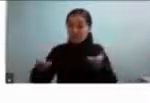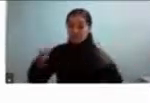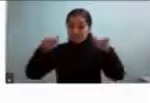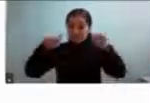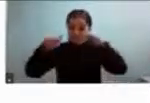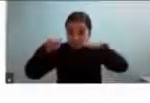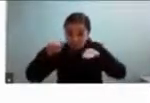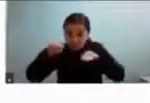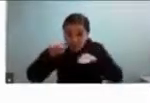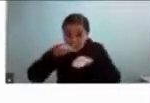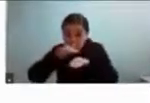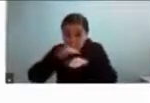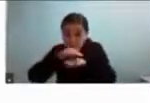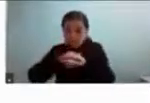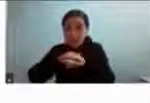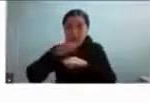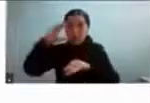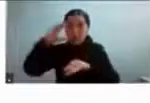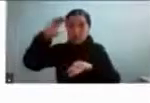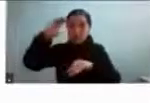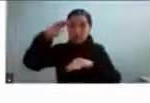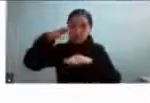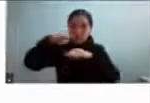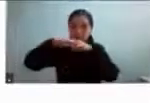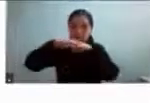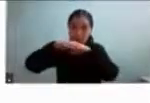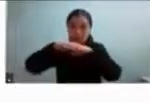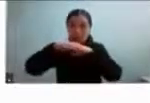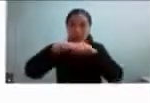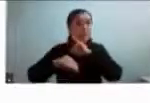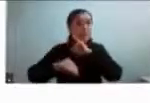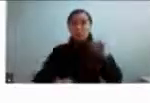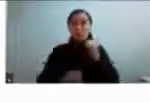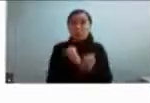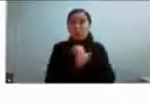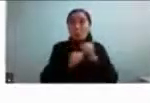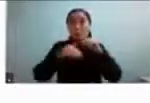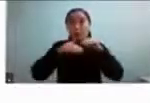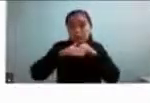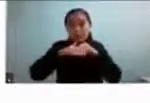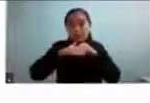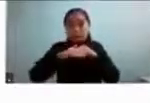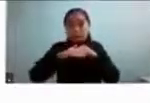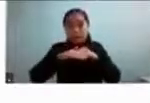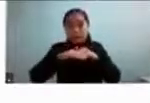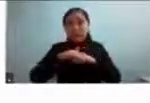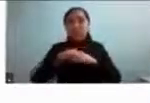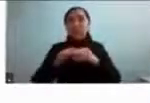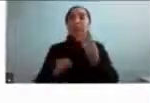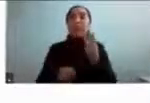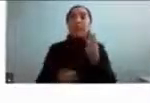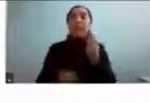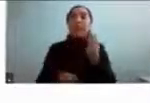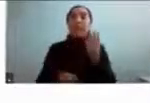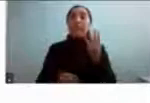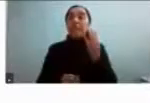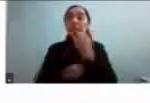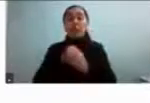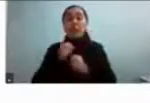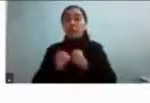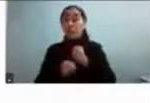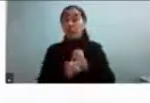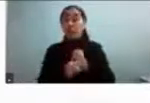me metía ahí adentro hasta que ya no cabía. Hasta como los 13, 14 años en que pasó a ser incómodo. Pero disfrutaba mucho, era un lugar cómodo